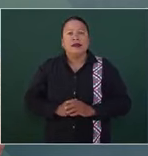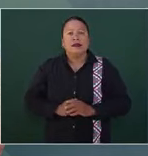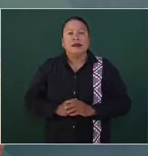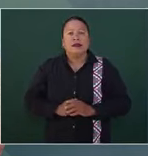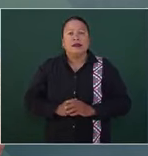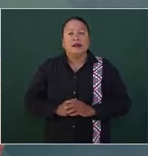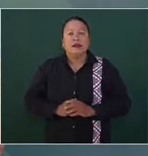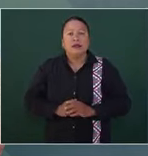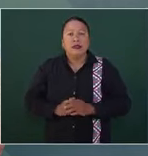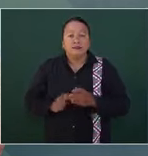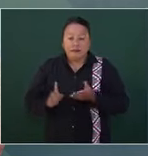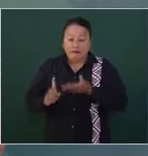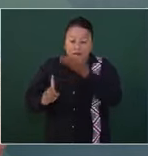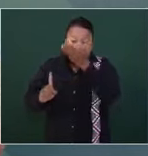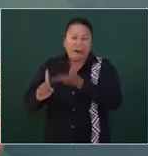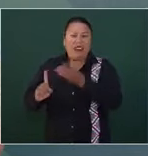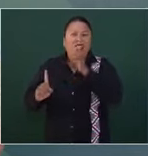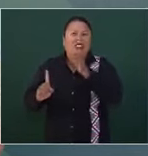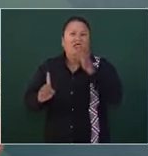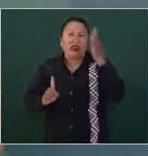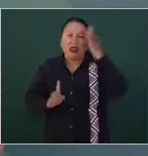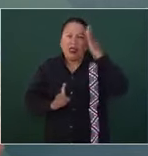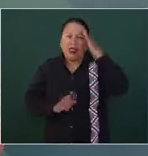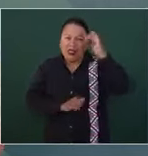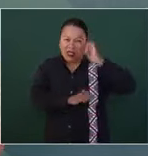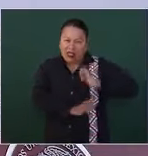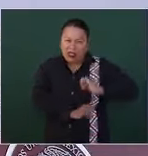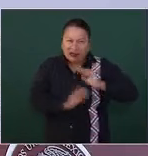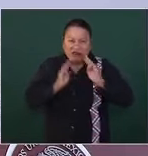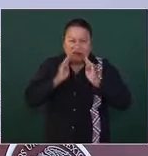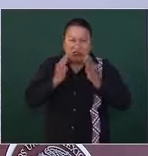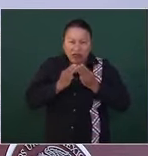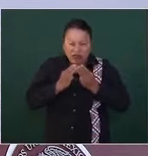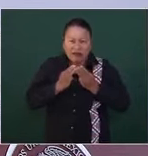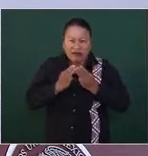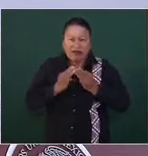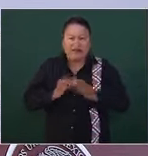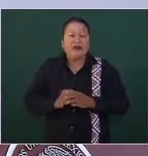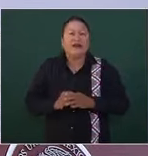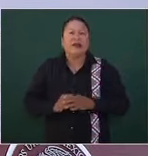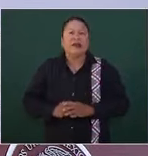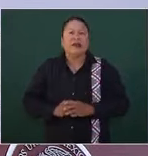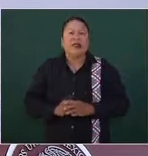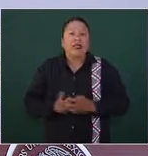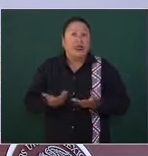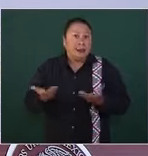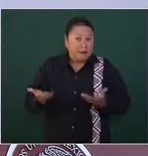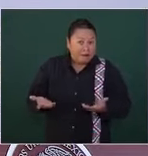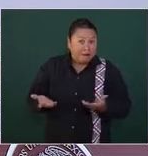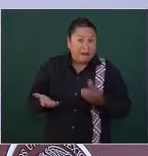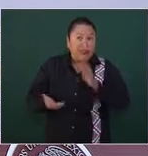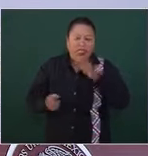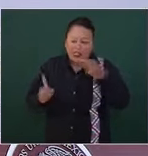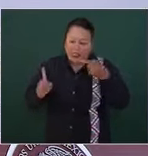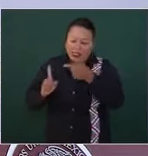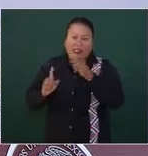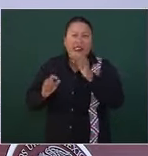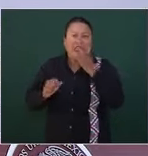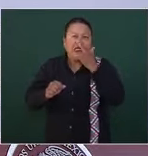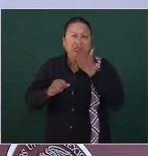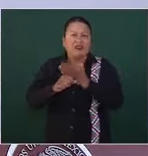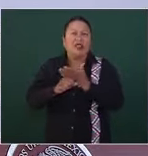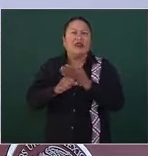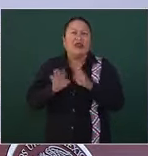es líder de una célula, de una célula delictiva y también es el responsable de la